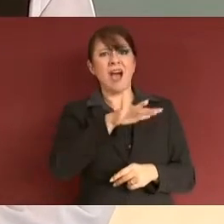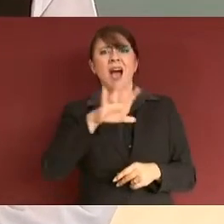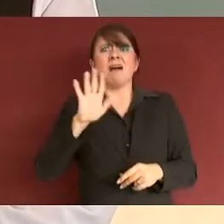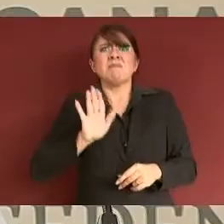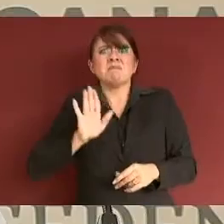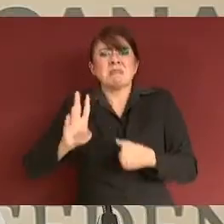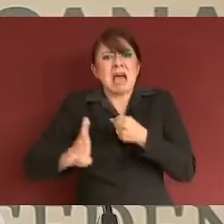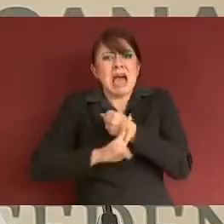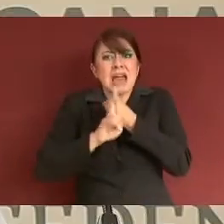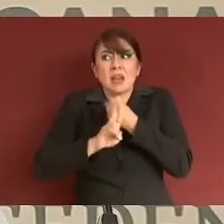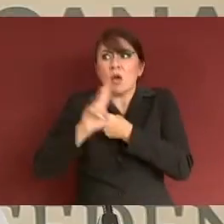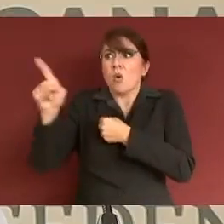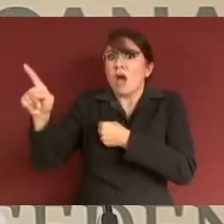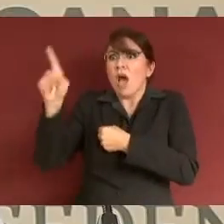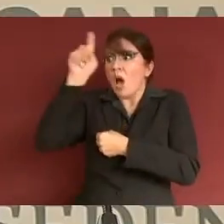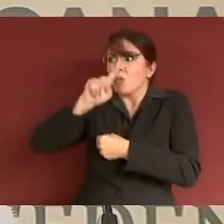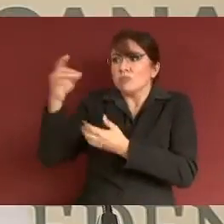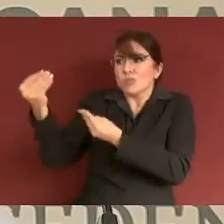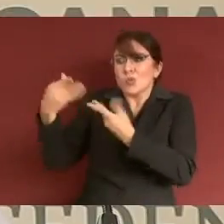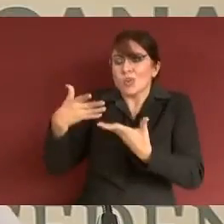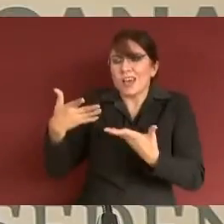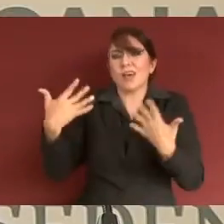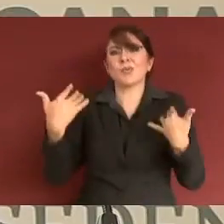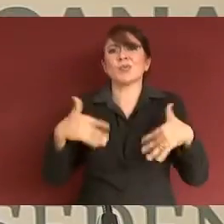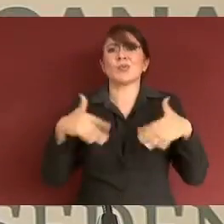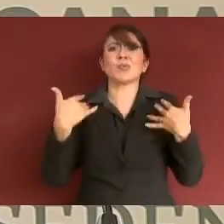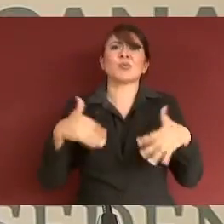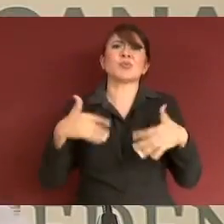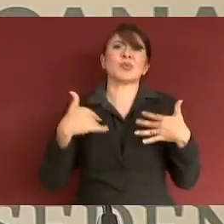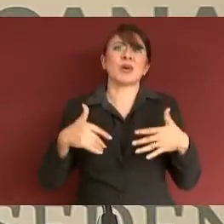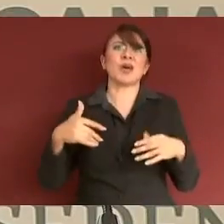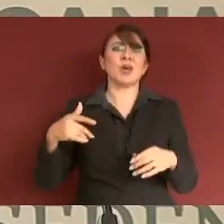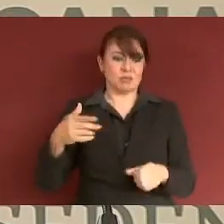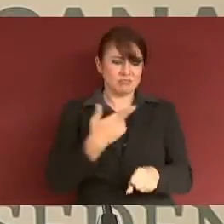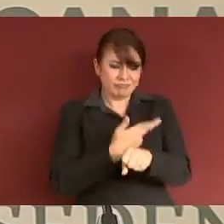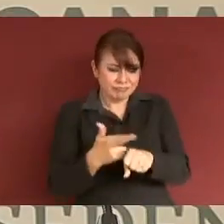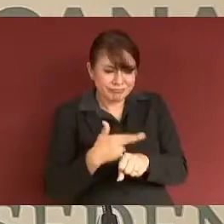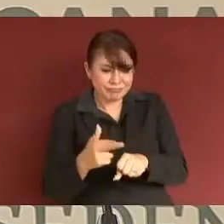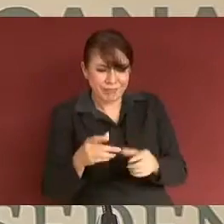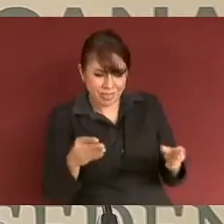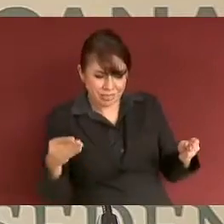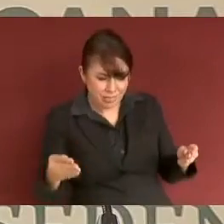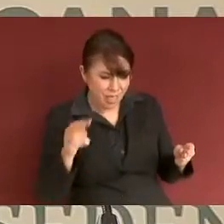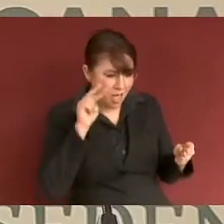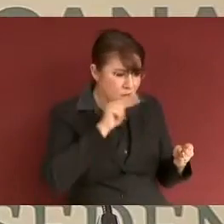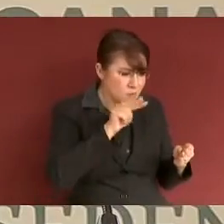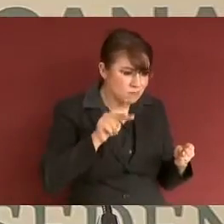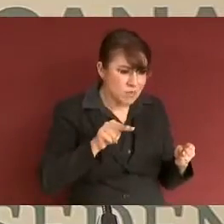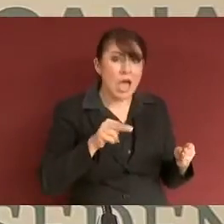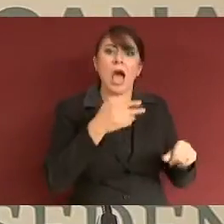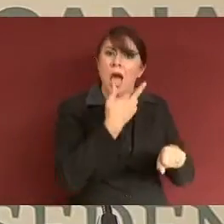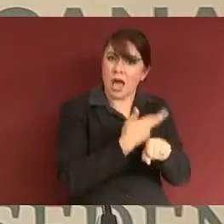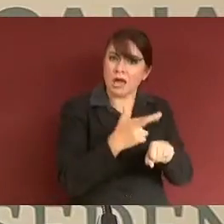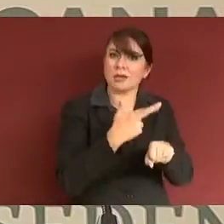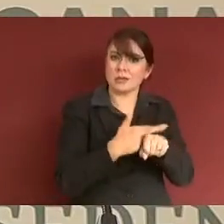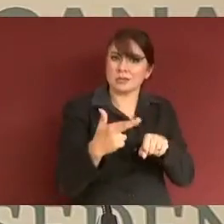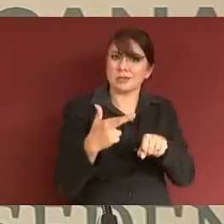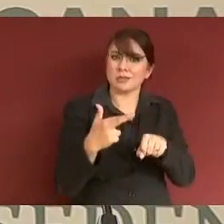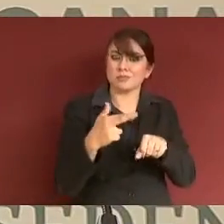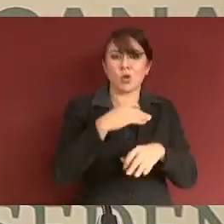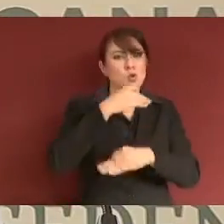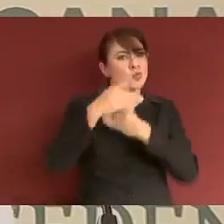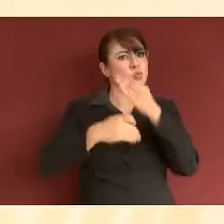revisarlo y fue otra cosa que compusimos que no estaba en los planes. Todo dentro del presupuesto y haciéndolas. Entonces,